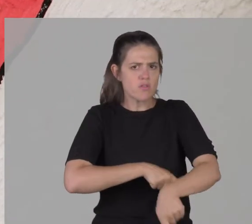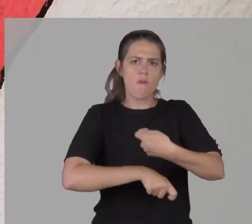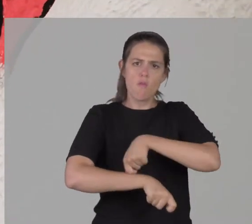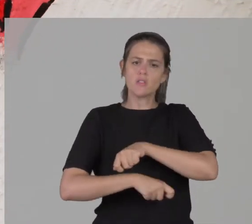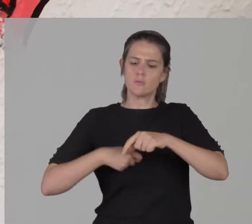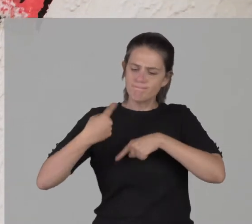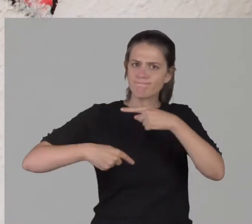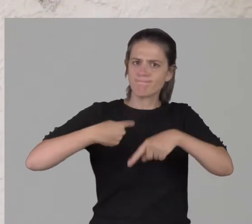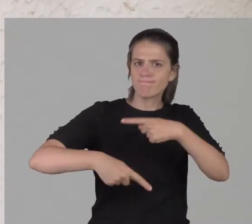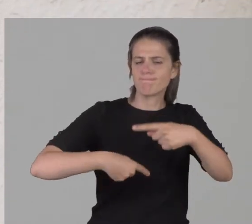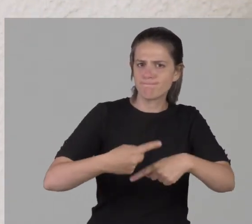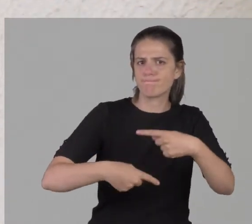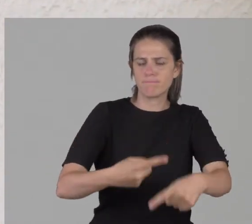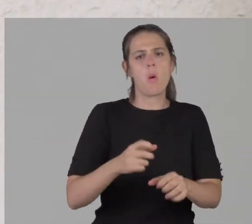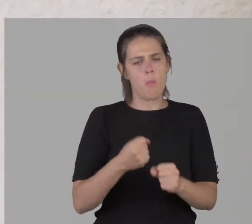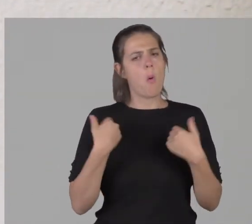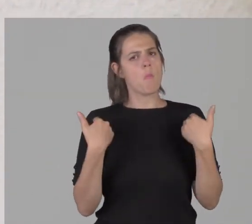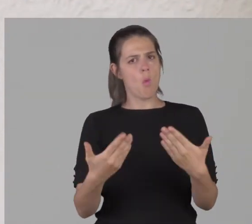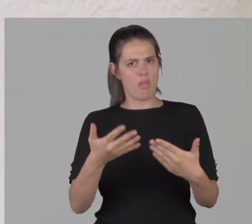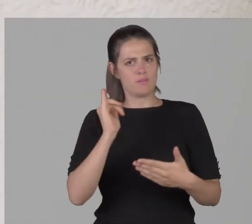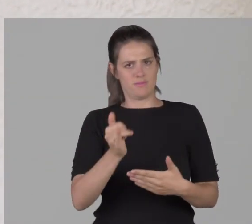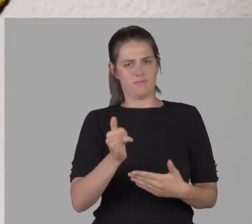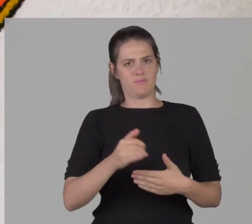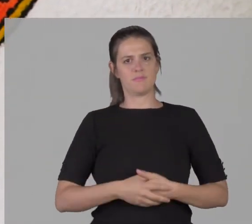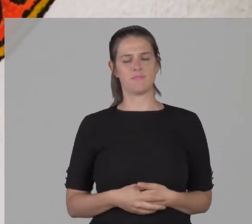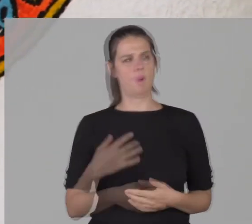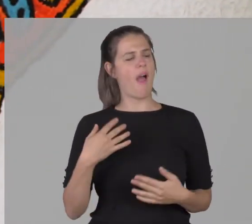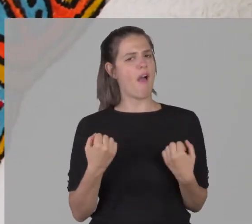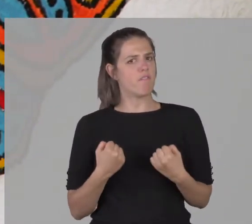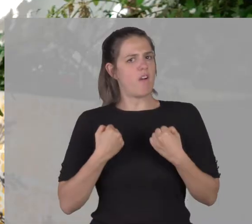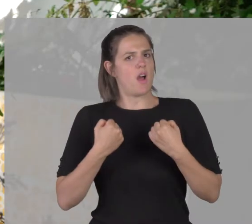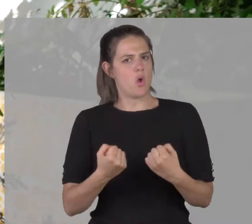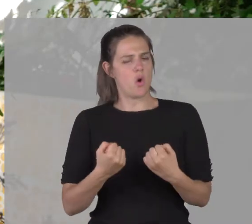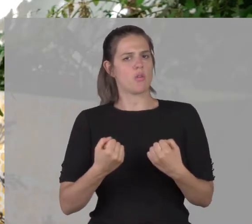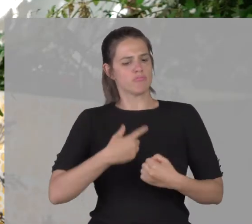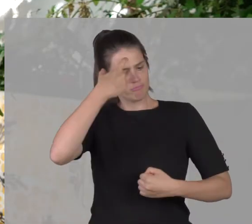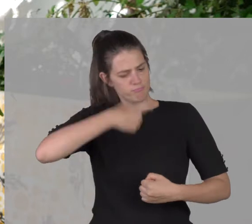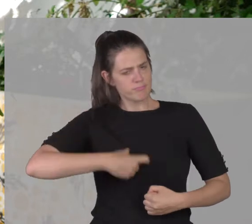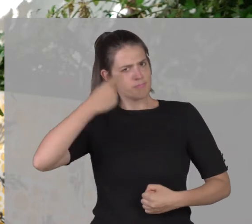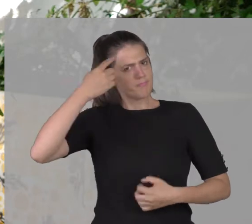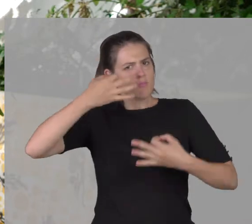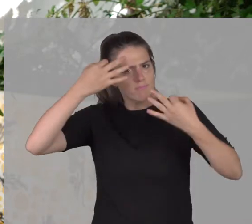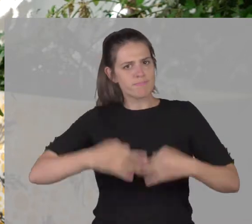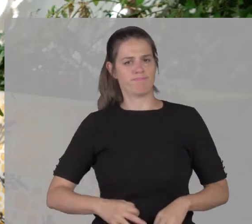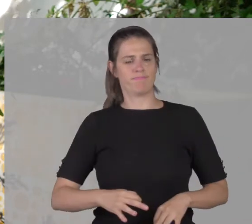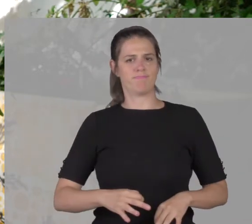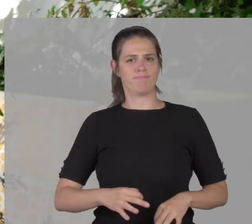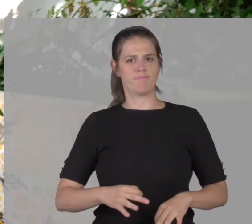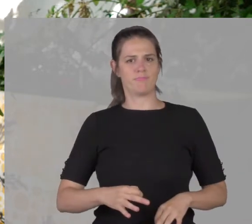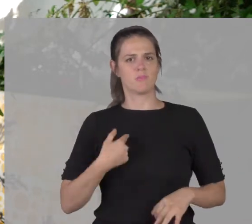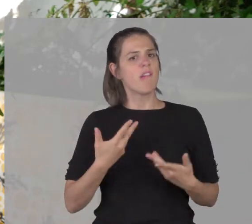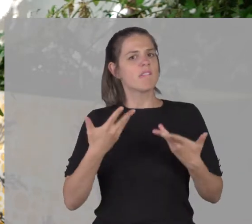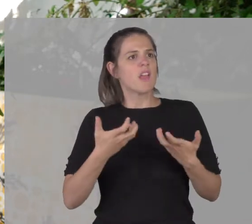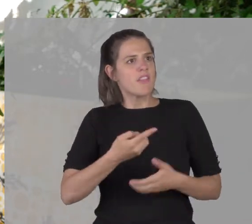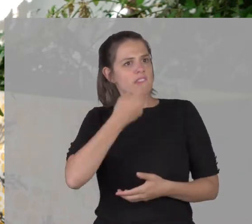mientras haya constancia, valor y postura filosófica, sobre todo